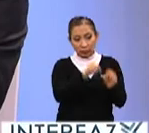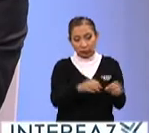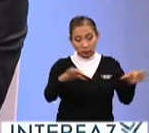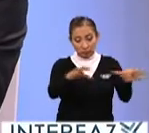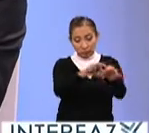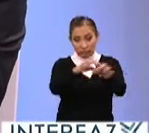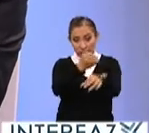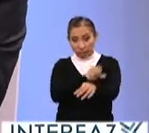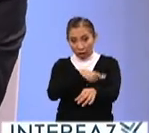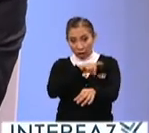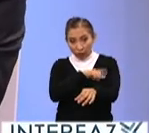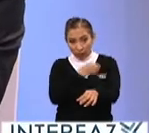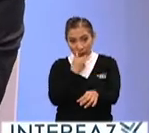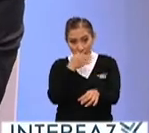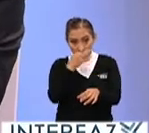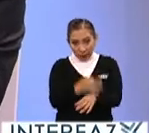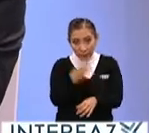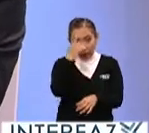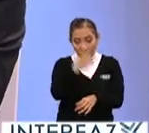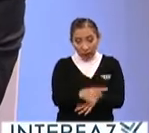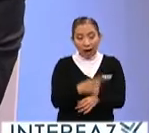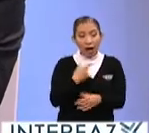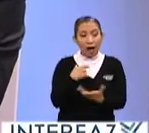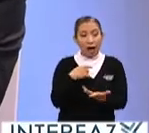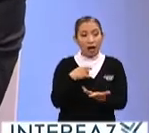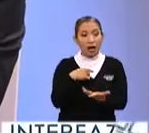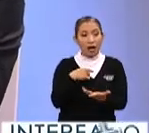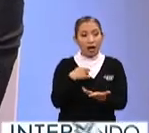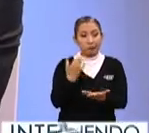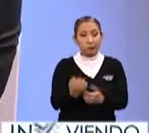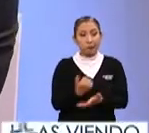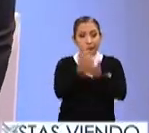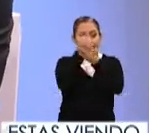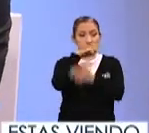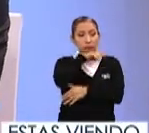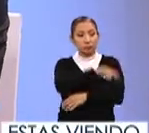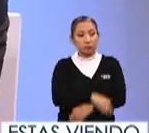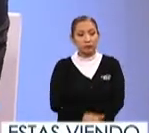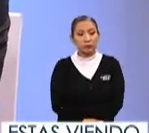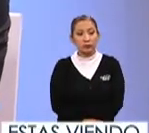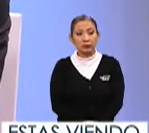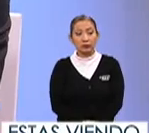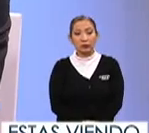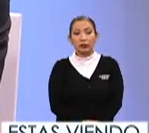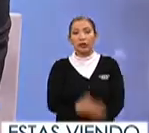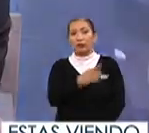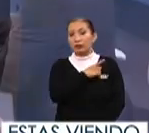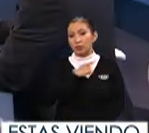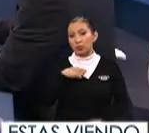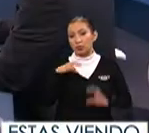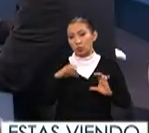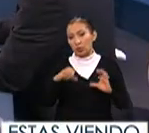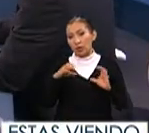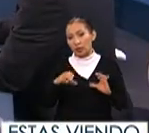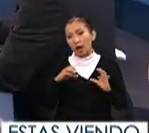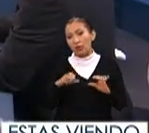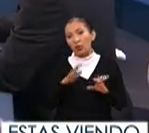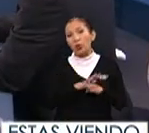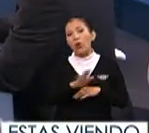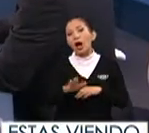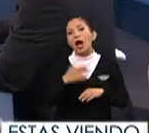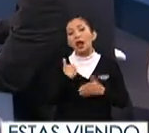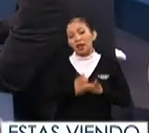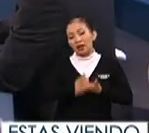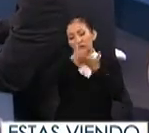adecuados en un momento dado para recibir una asistencia inmediata. Bueno, tenemos que tener cuidado de qué